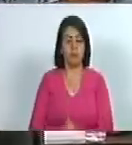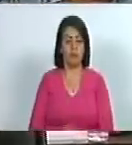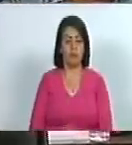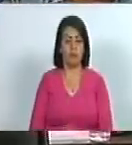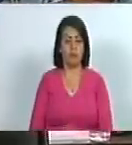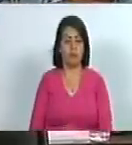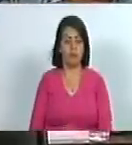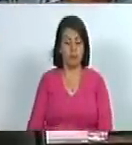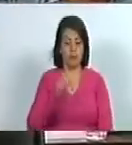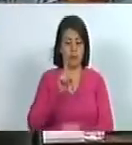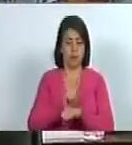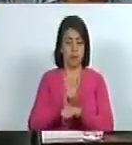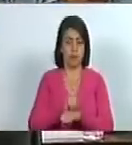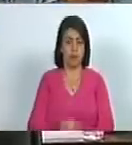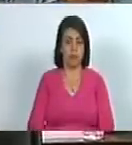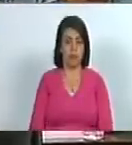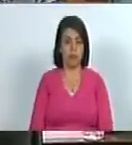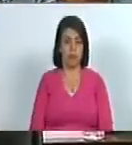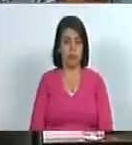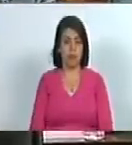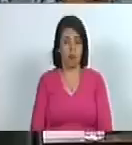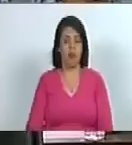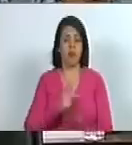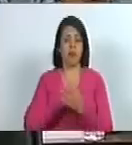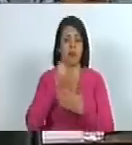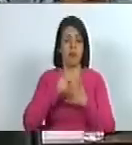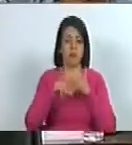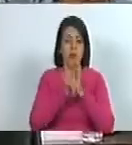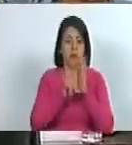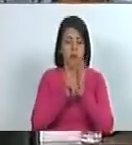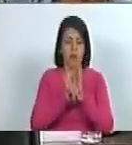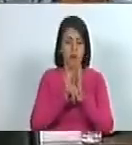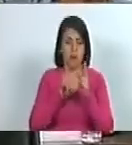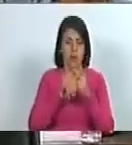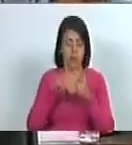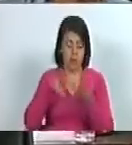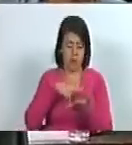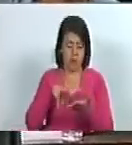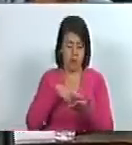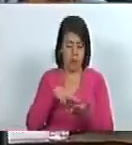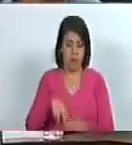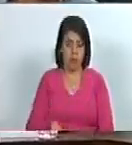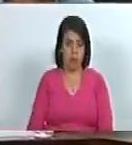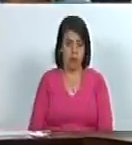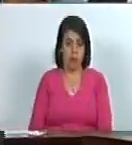unánime este proyecto de ley de la danza